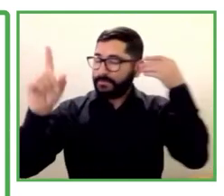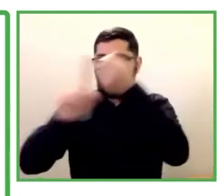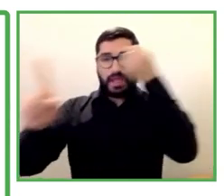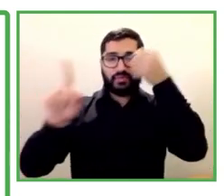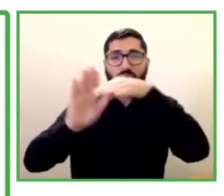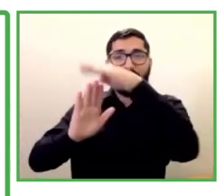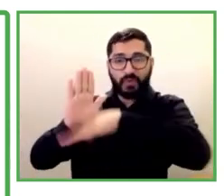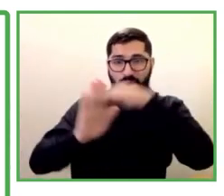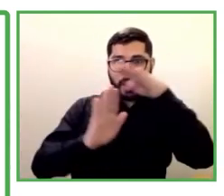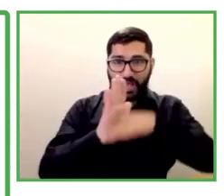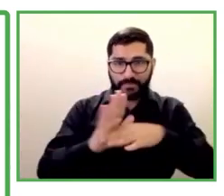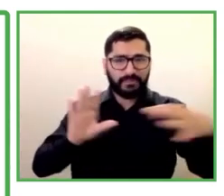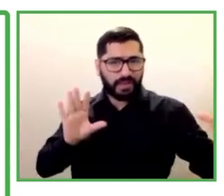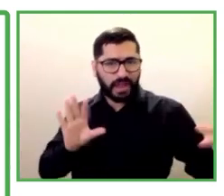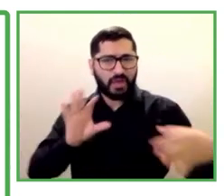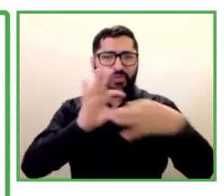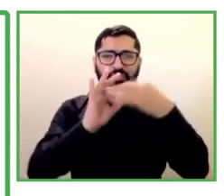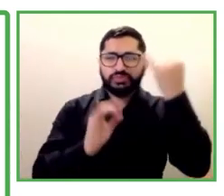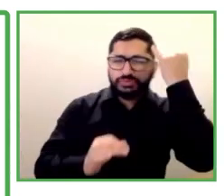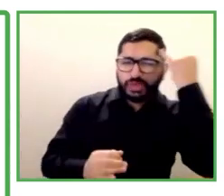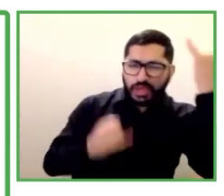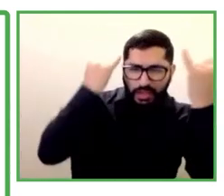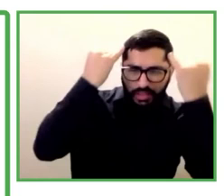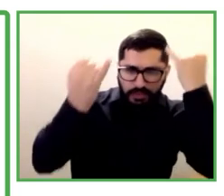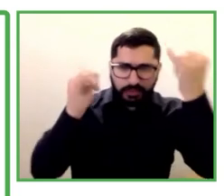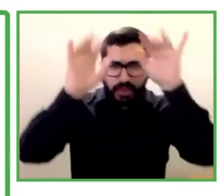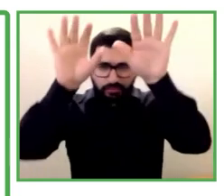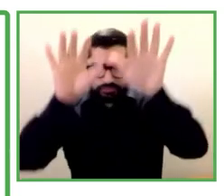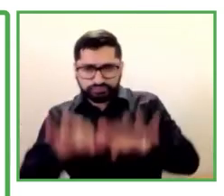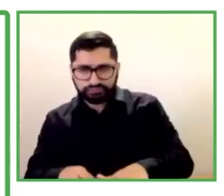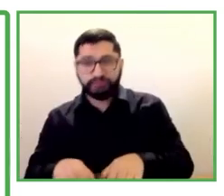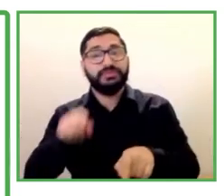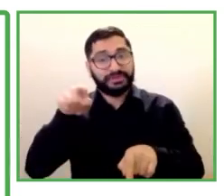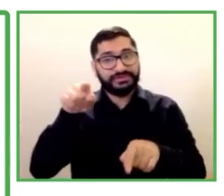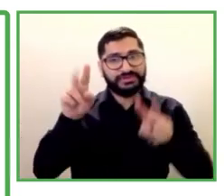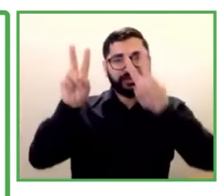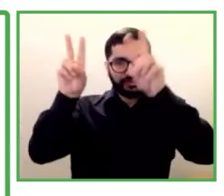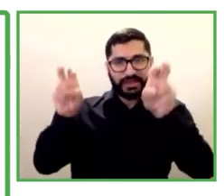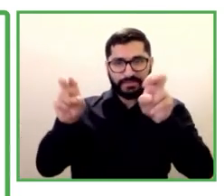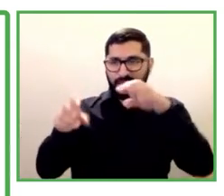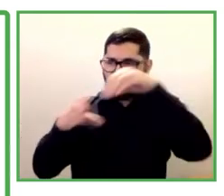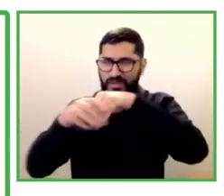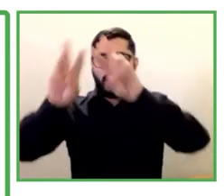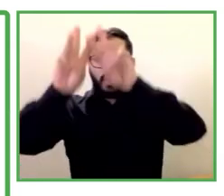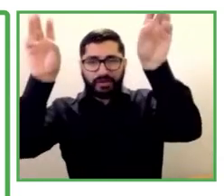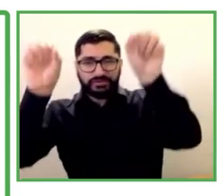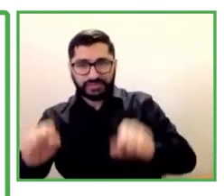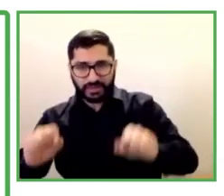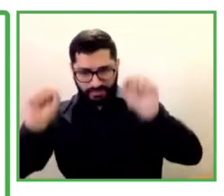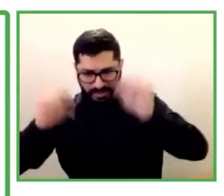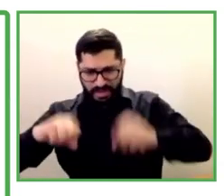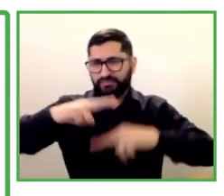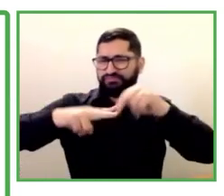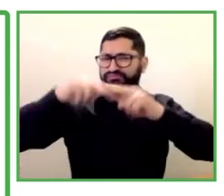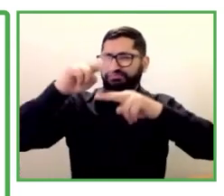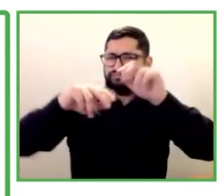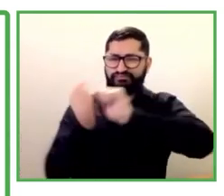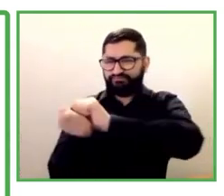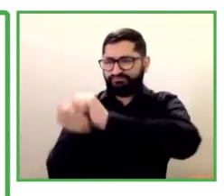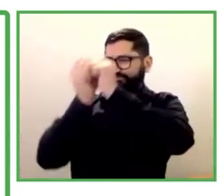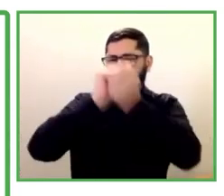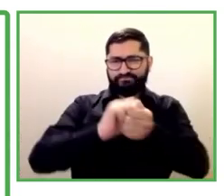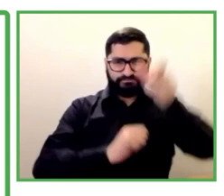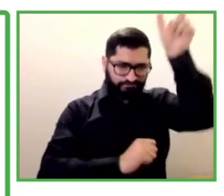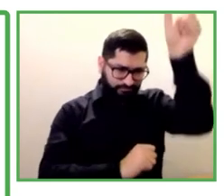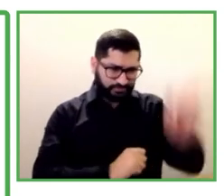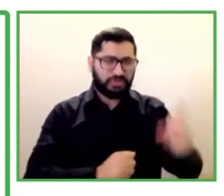artificial. Es una plataforma construida específicamente y no adaptada para las personas con discapacidad y adaptada específicamente para ellos.